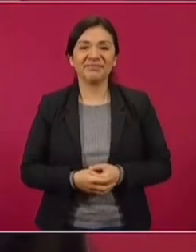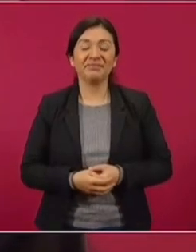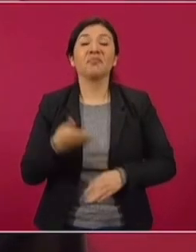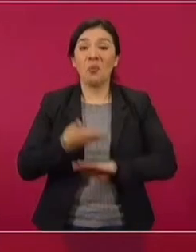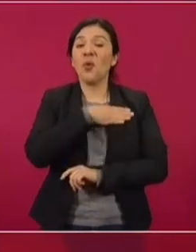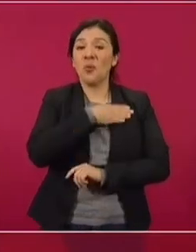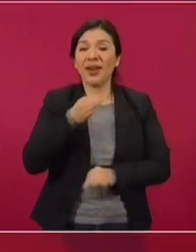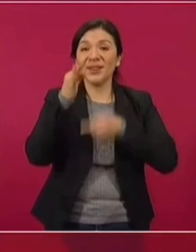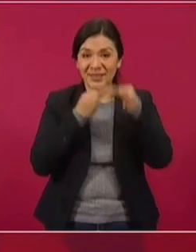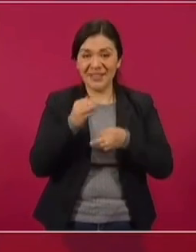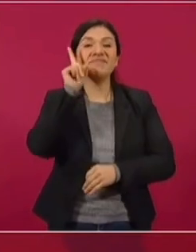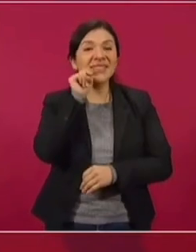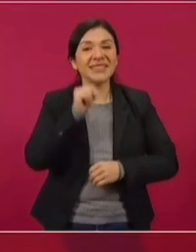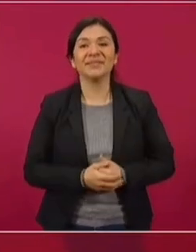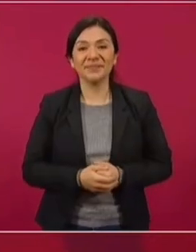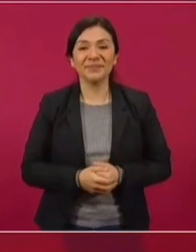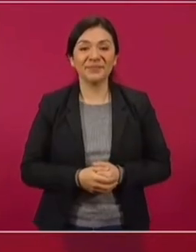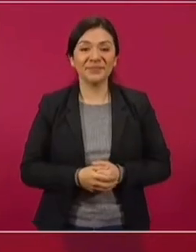una muy buena noticia